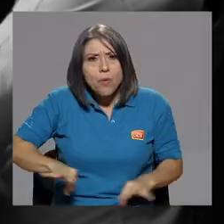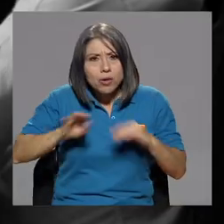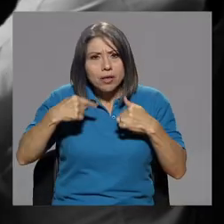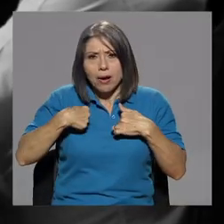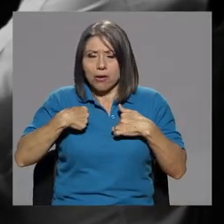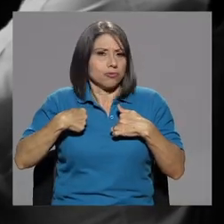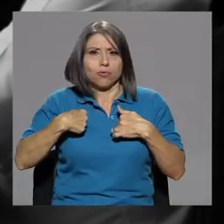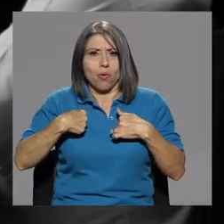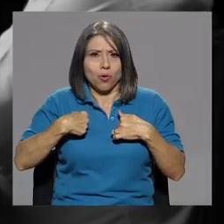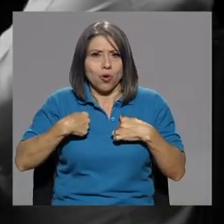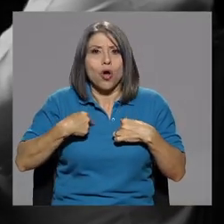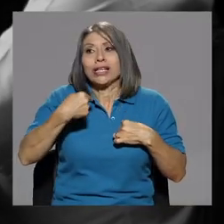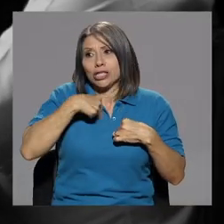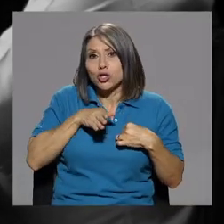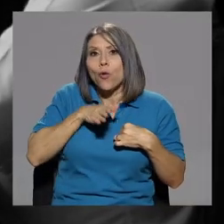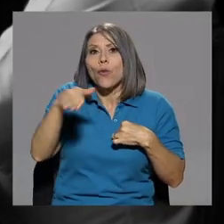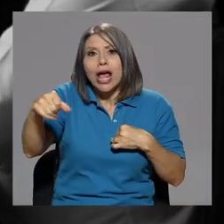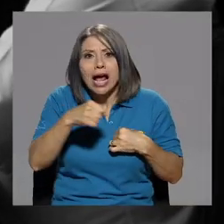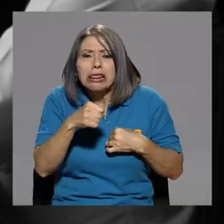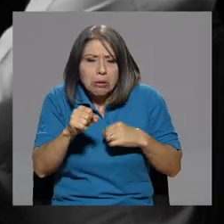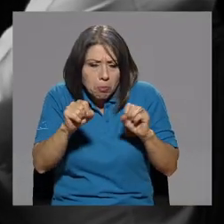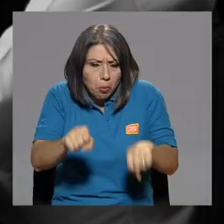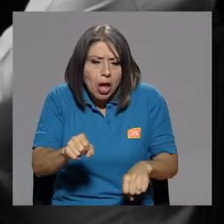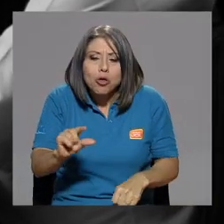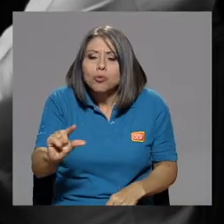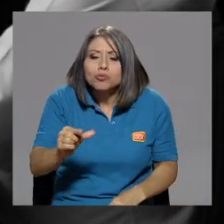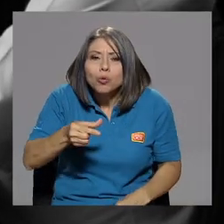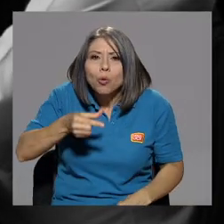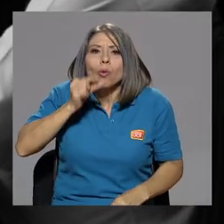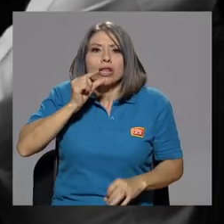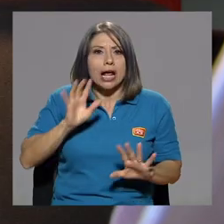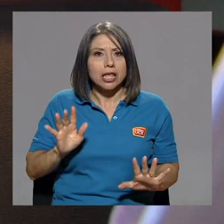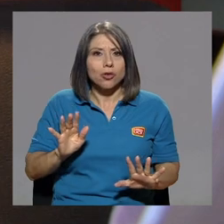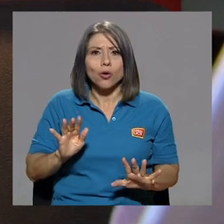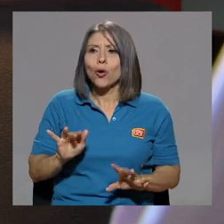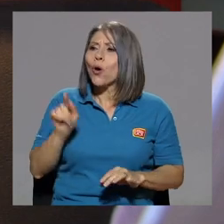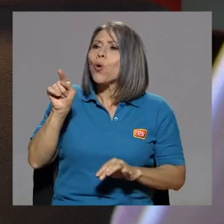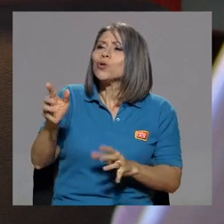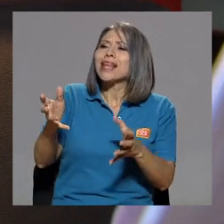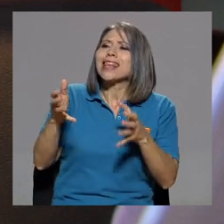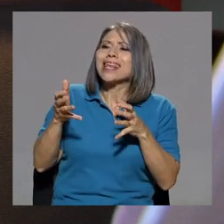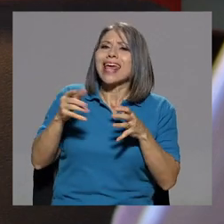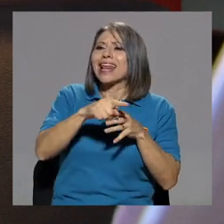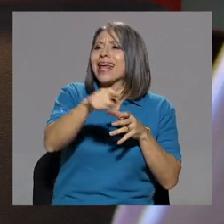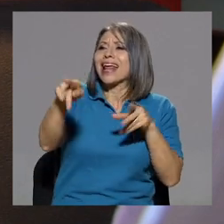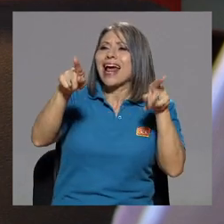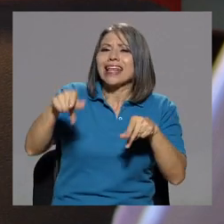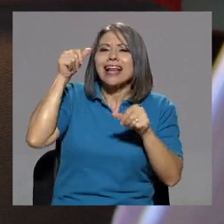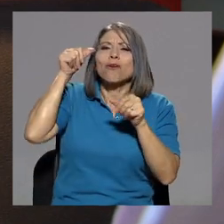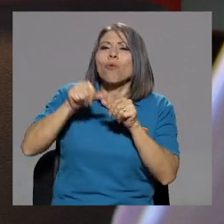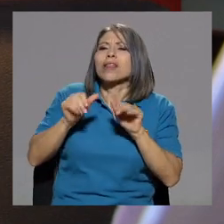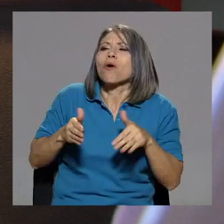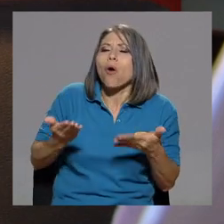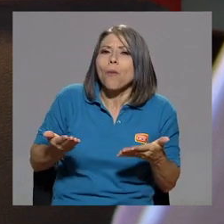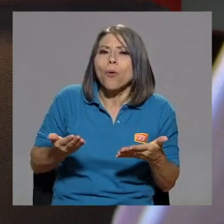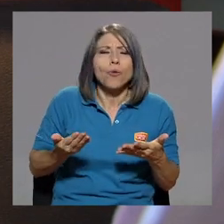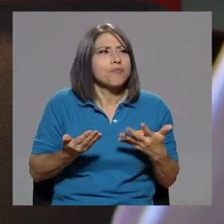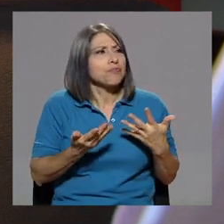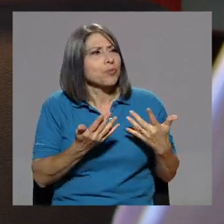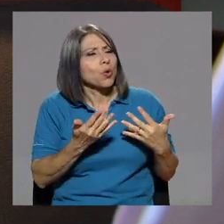No, no, yo voy a cantar, me tomo un traguito. ¿Cómo quiere ser recordada, doña Sandra? ¿Cómo quiero ser